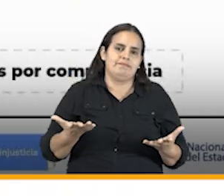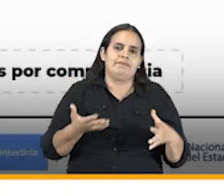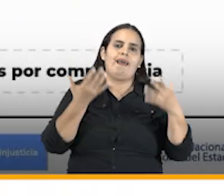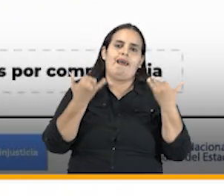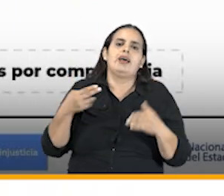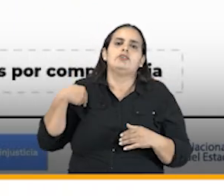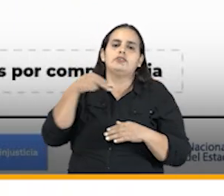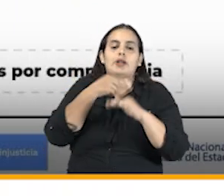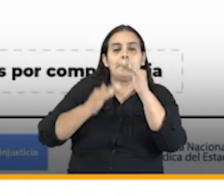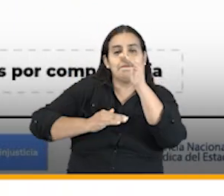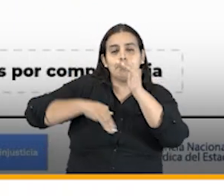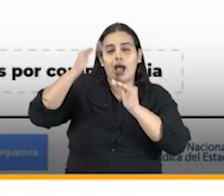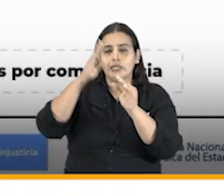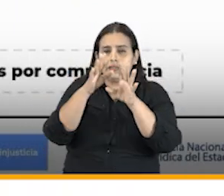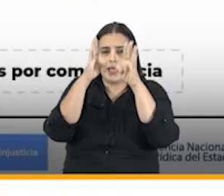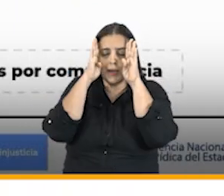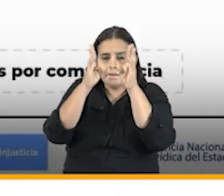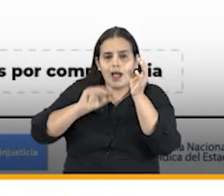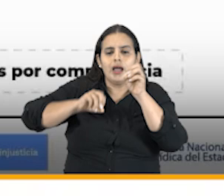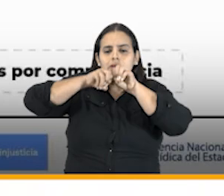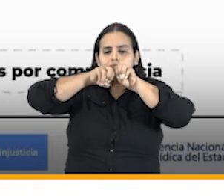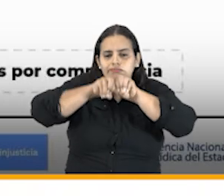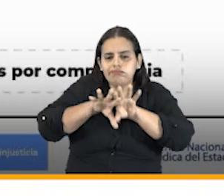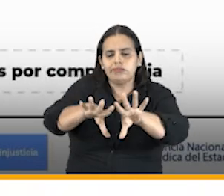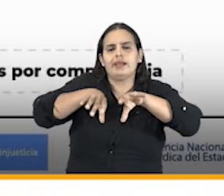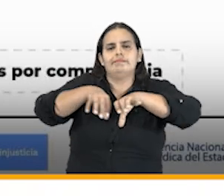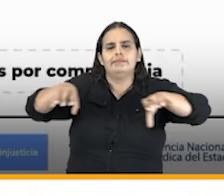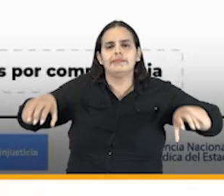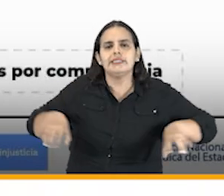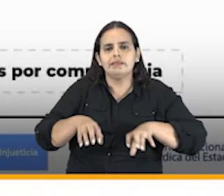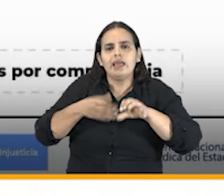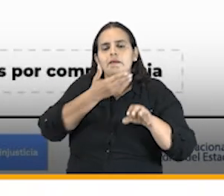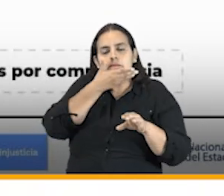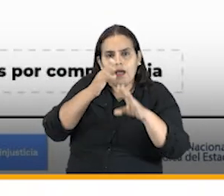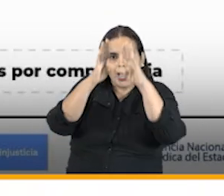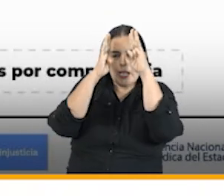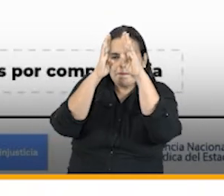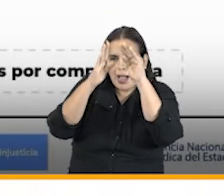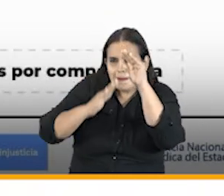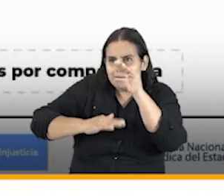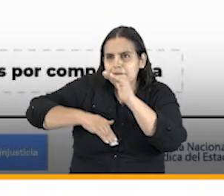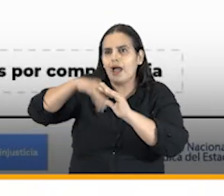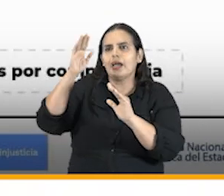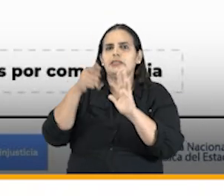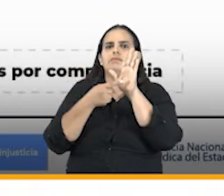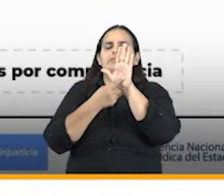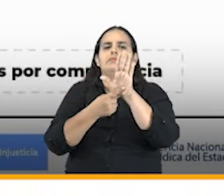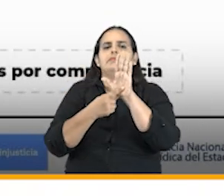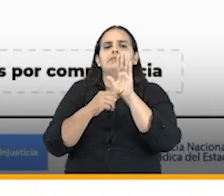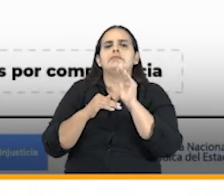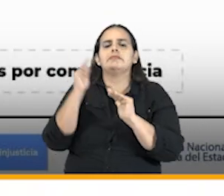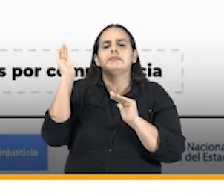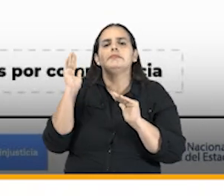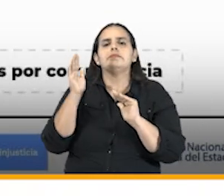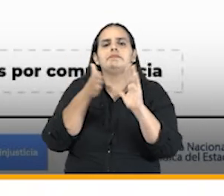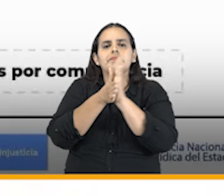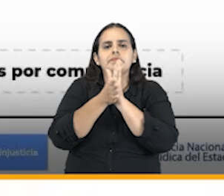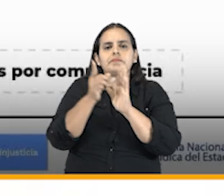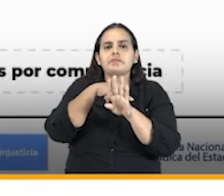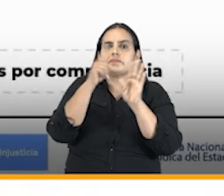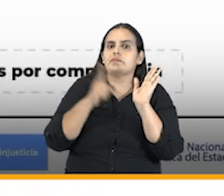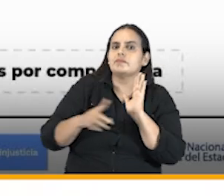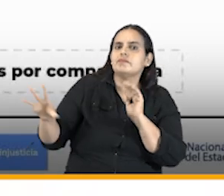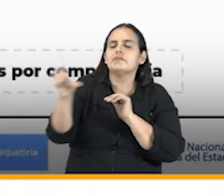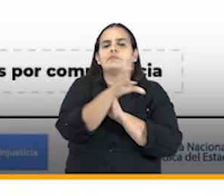que tengamos mayores canales de difusión de la actividad de la entidad mayor exposición a la